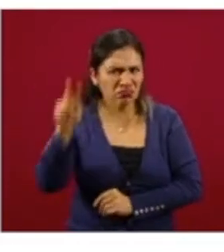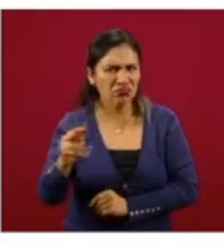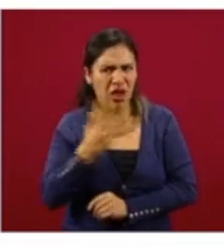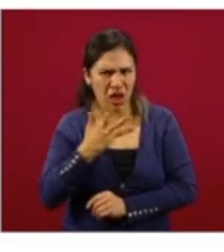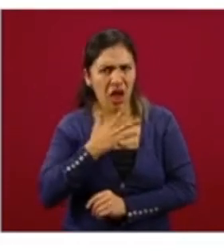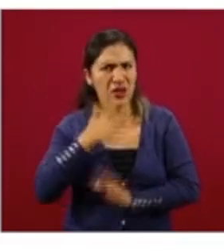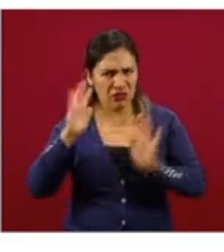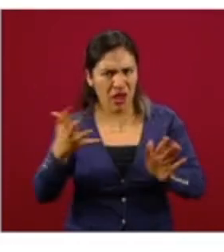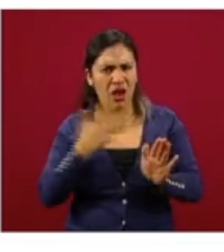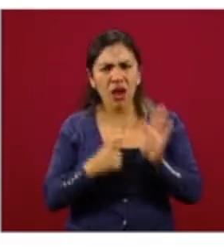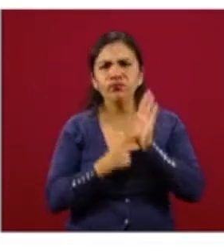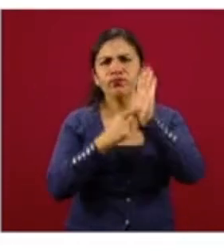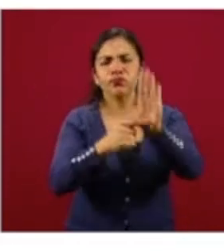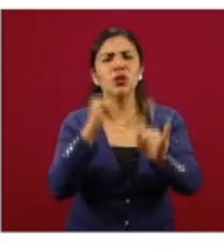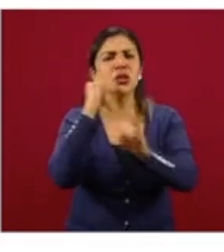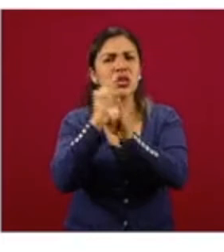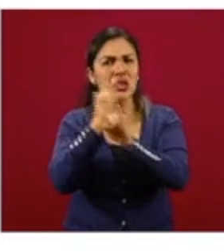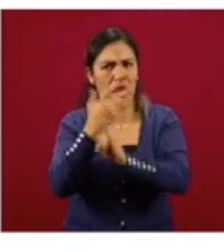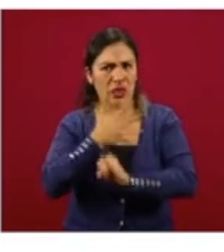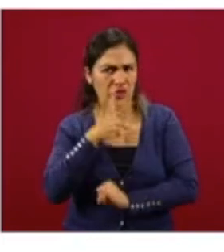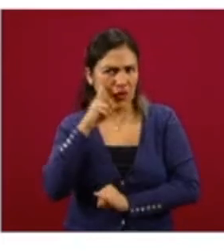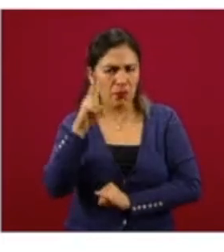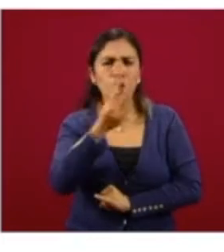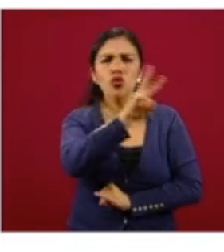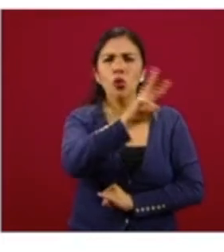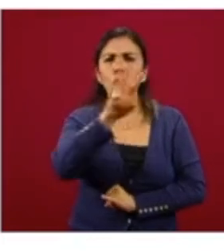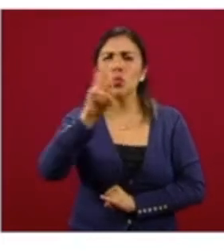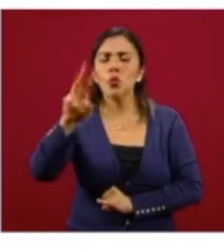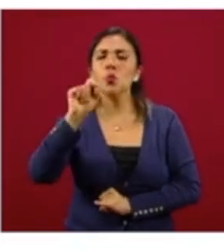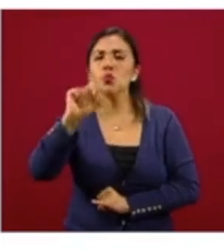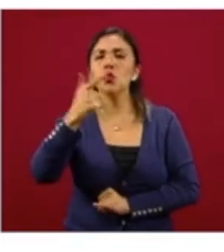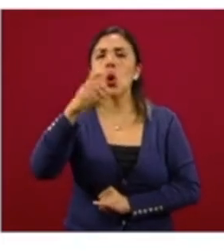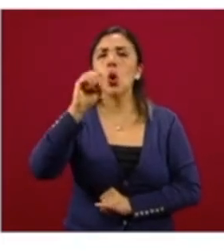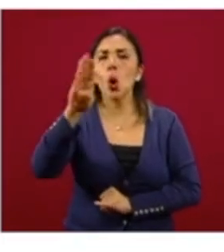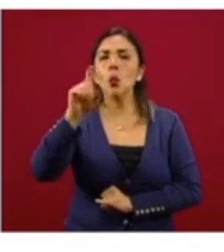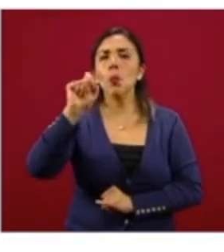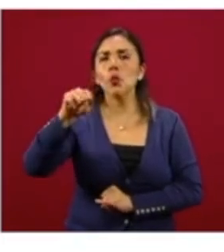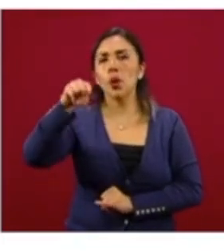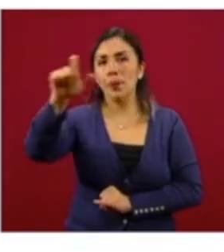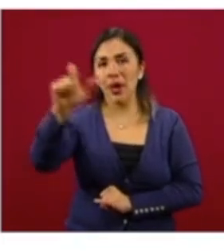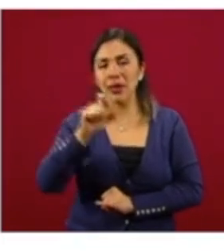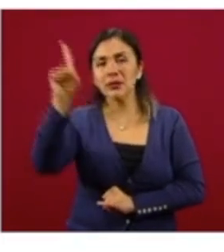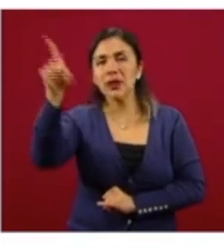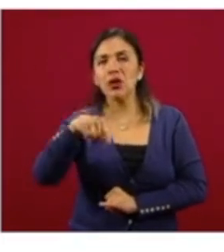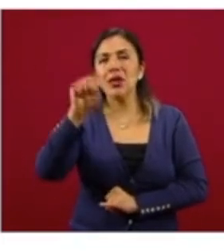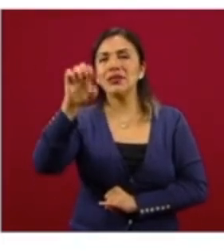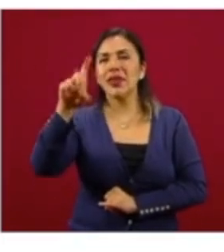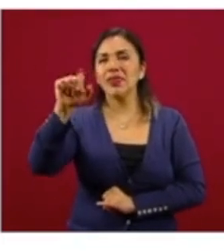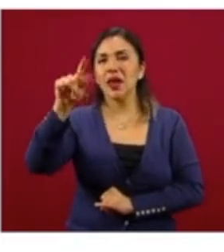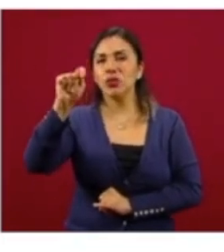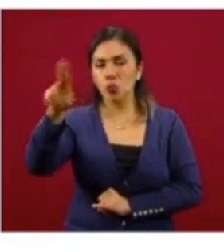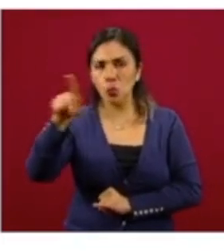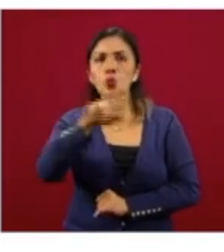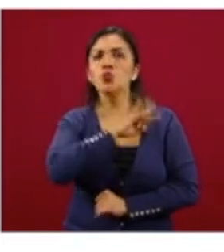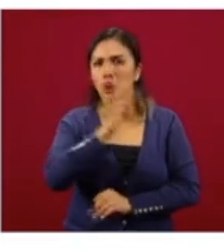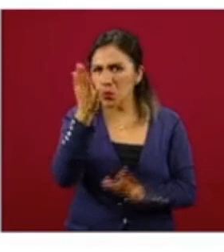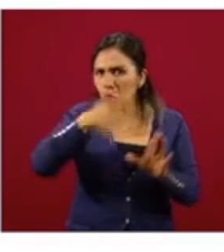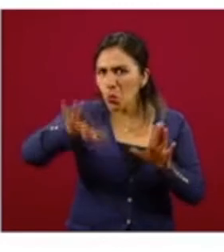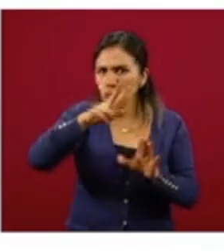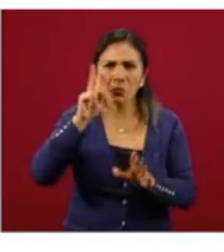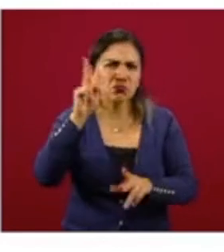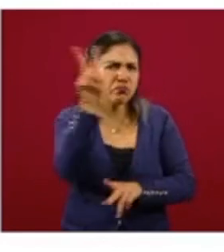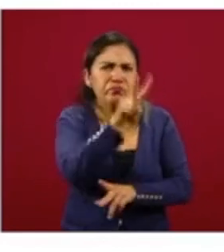Está ya subido a la página en www.gob.mx.cedatu, lo pueden ahí